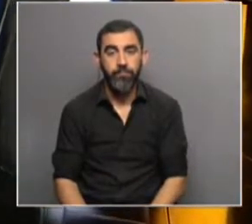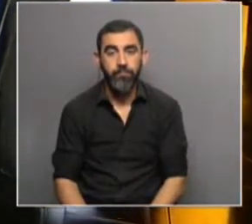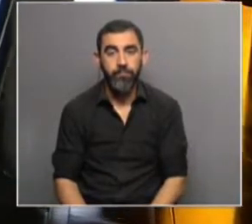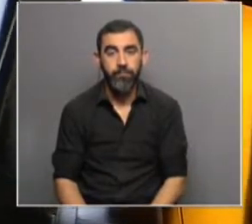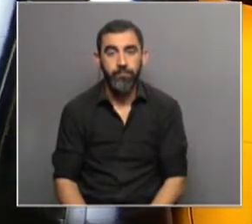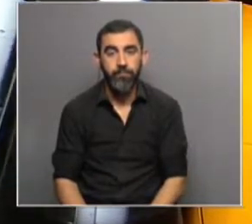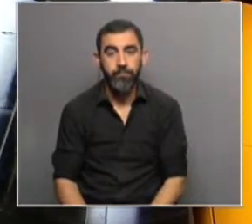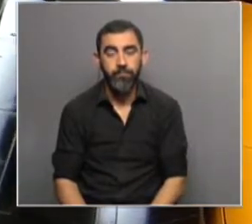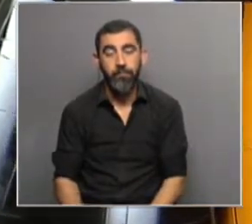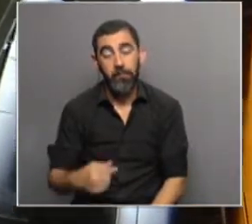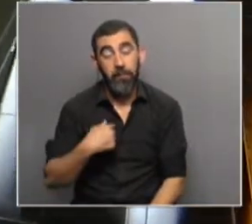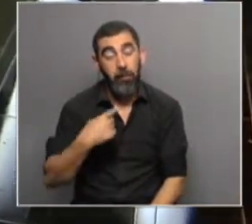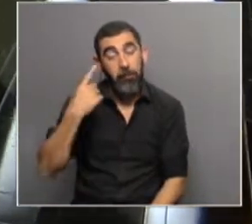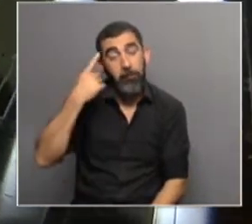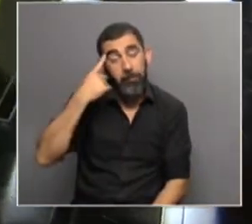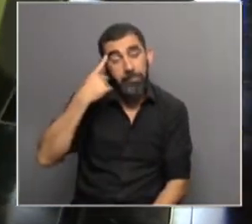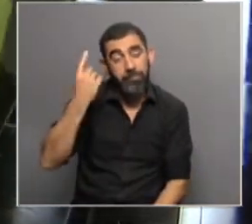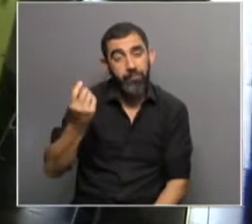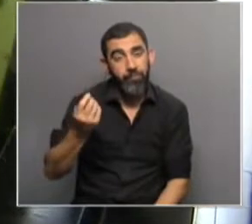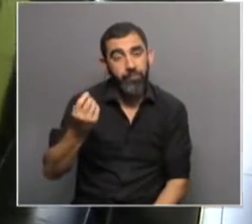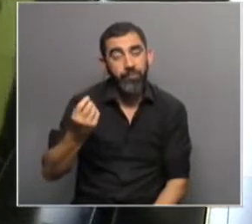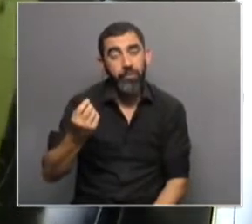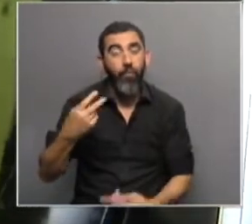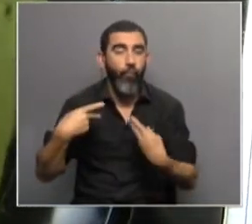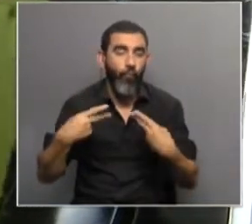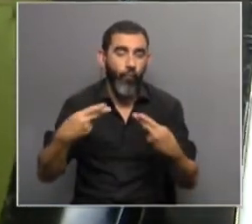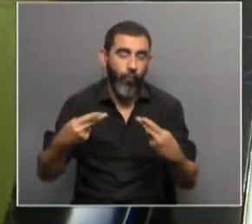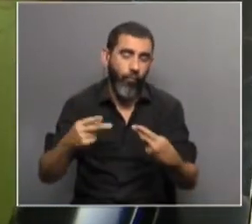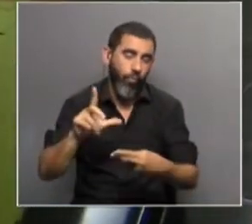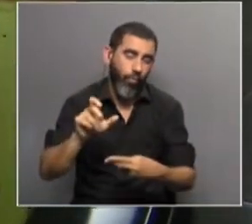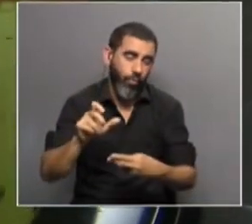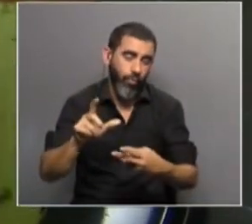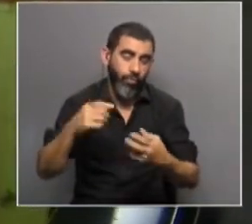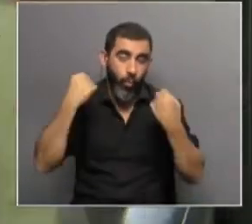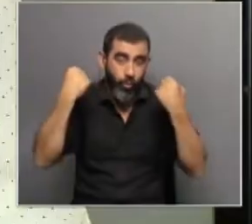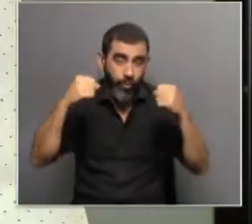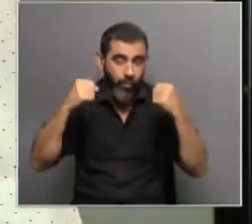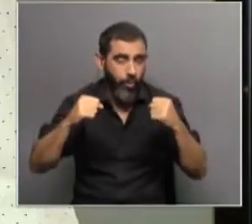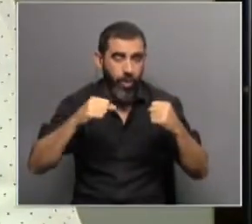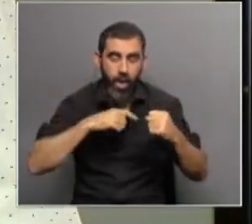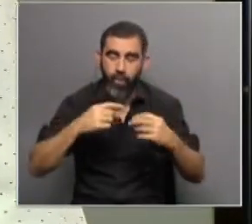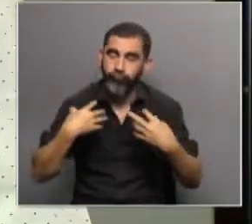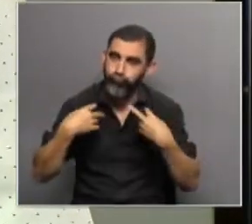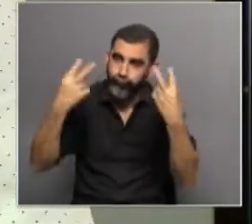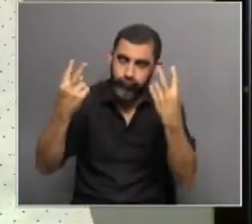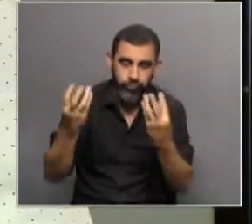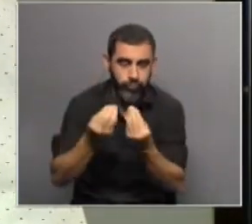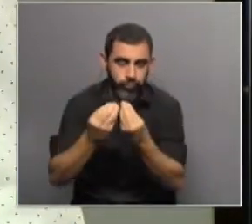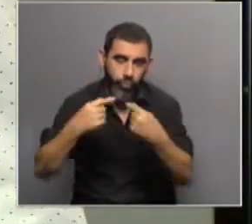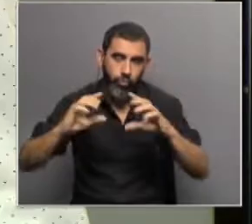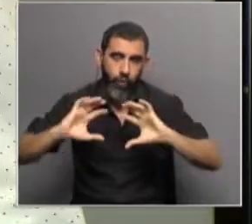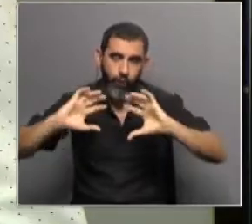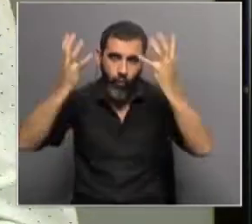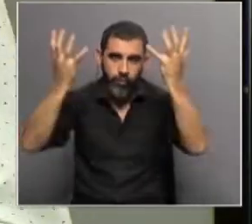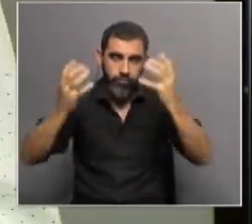Uno no puede pensar, en primer término, no deja de pensar en el fútbol, como un deporte en el que se canalizan muchos de los actos, digamos,